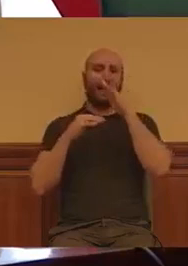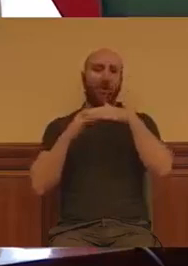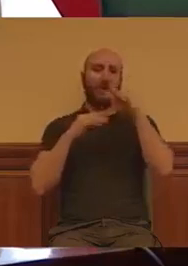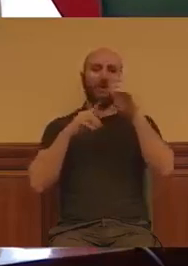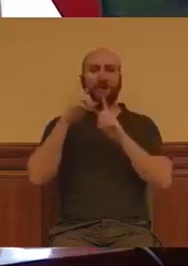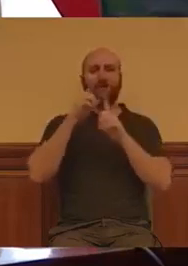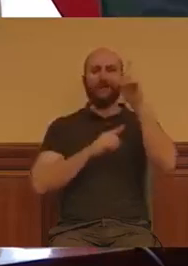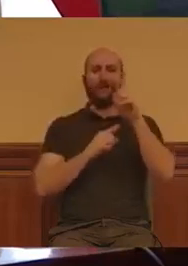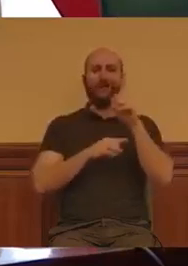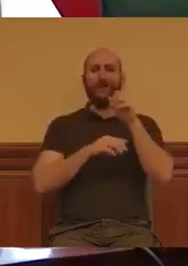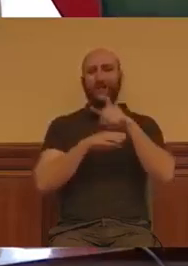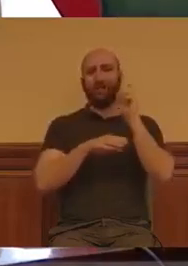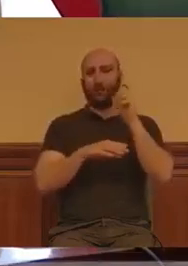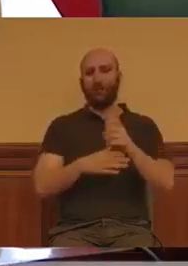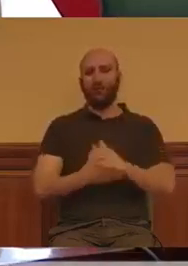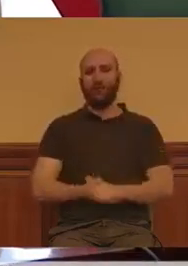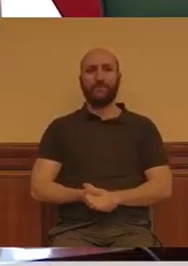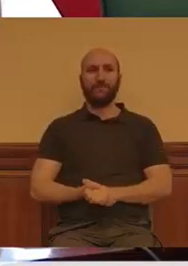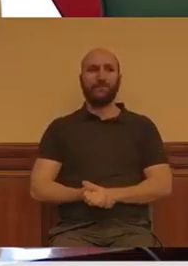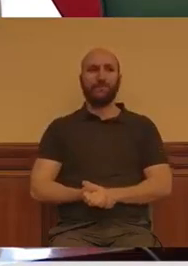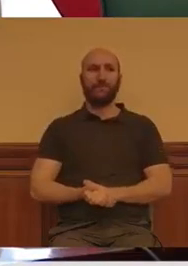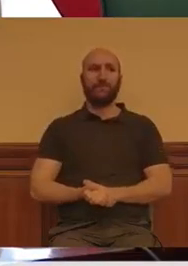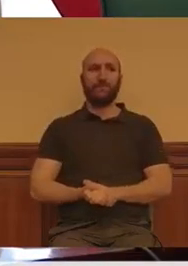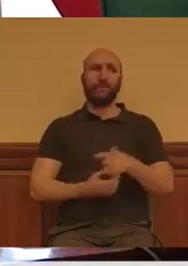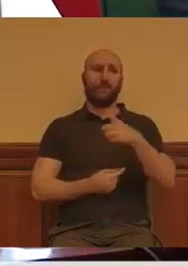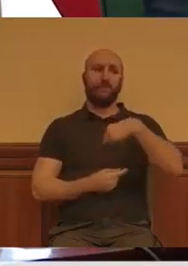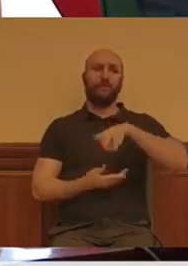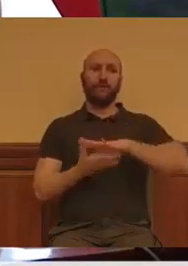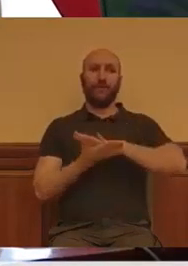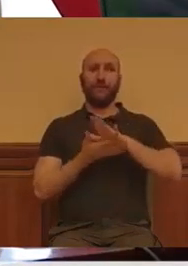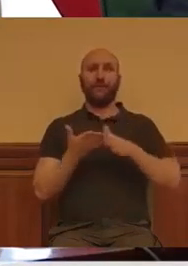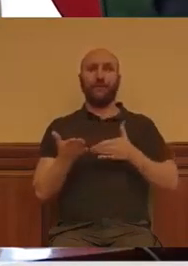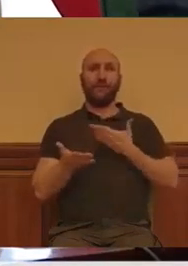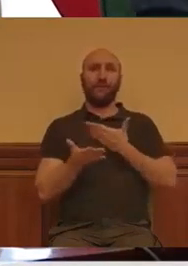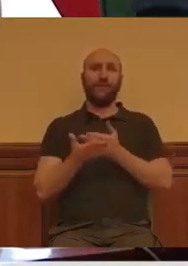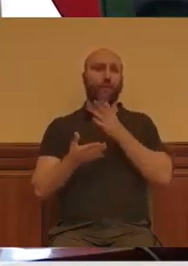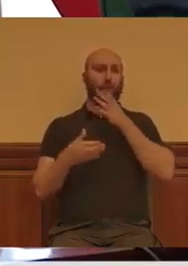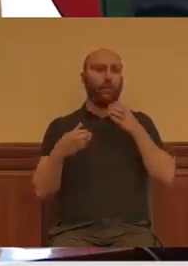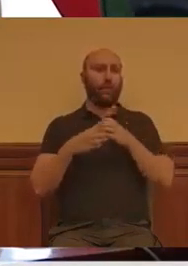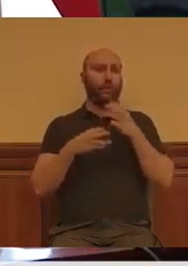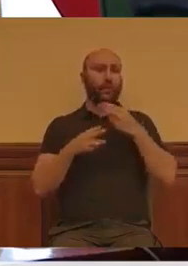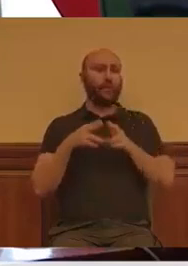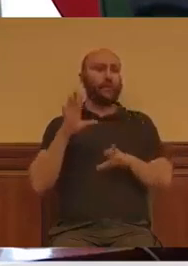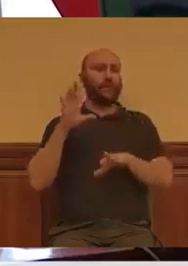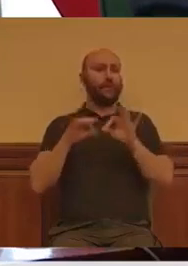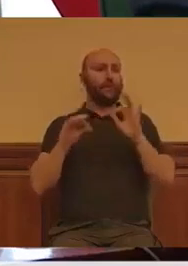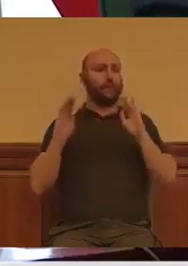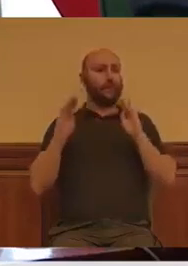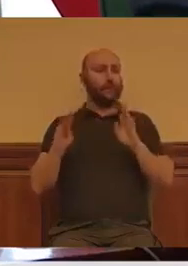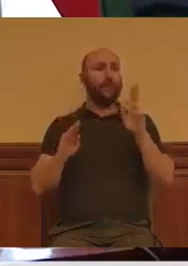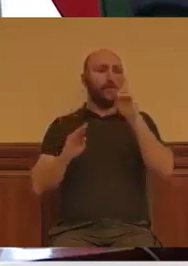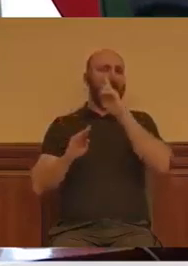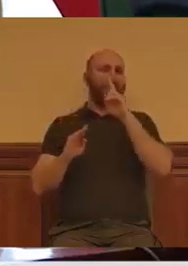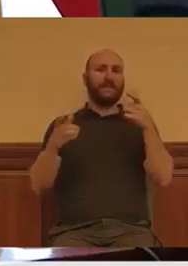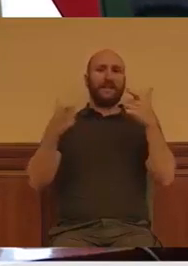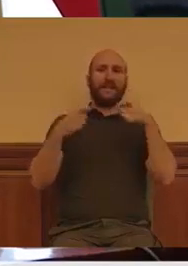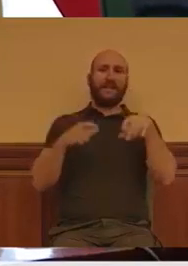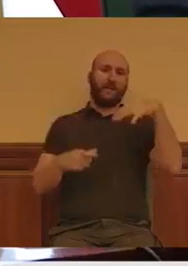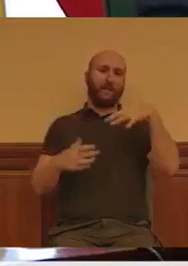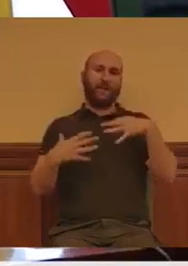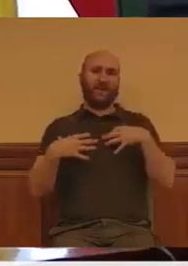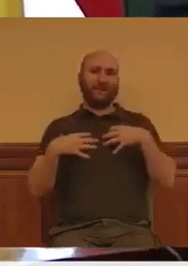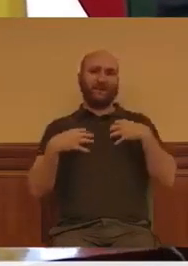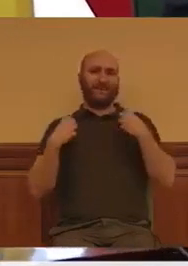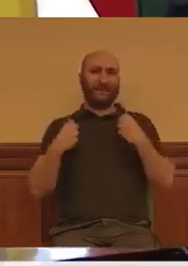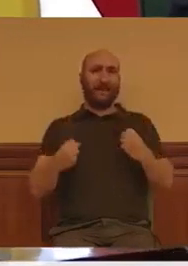Nosotros hablamos de esta moción porque, por decisión de su partido, Madrid es un área única sanitaria, no